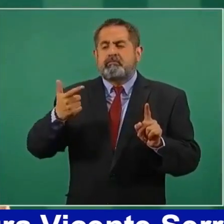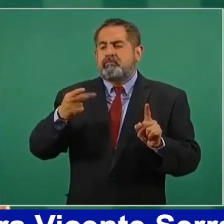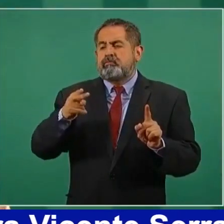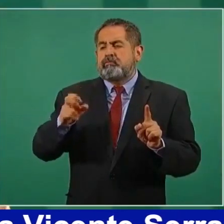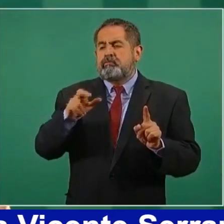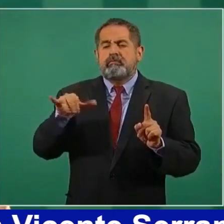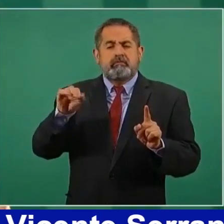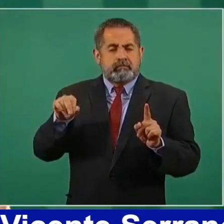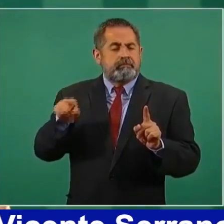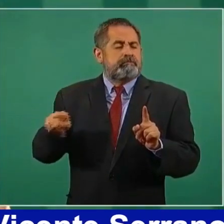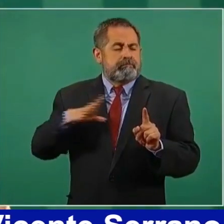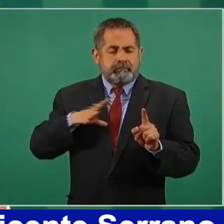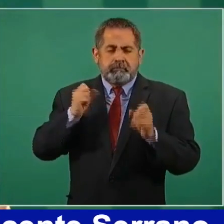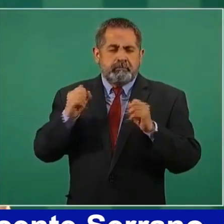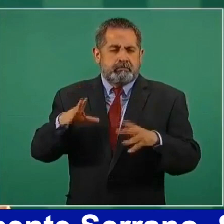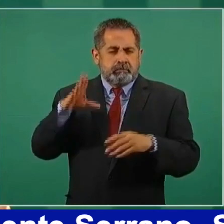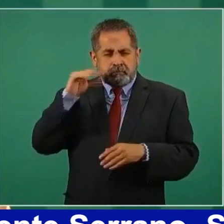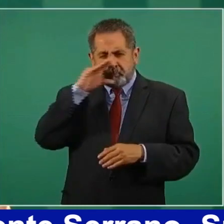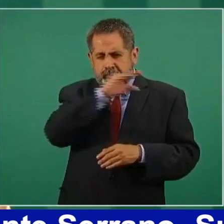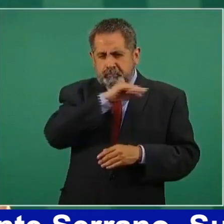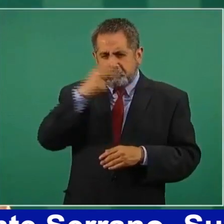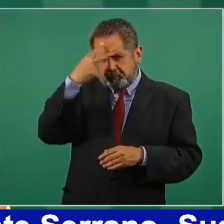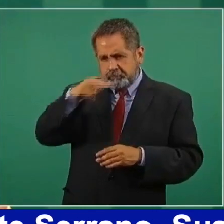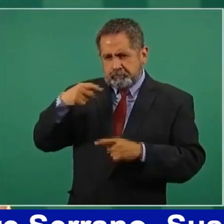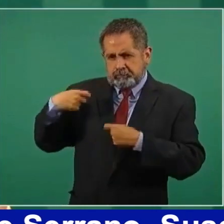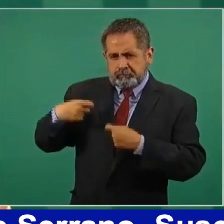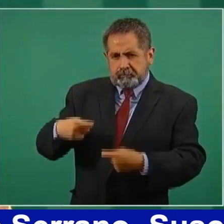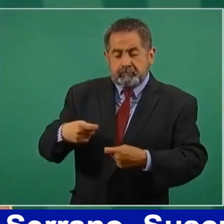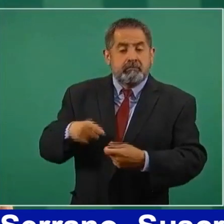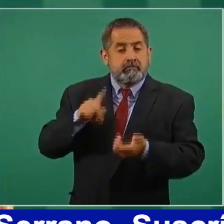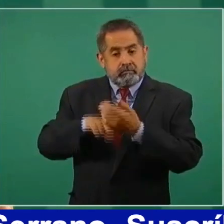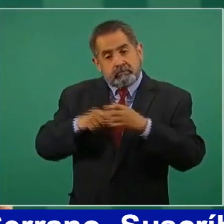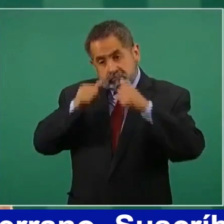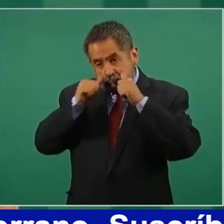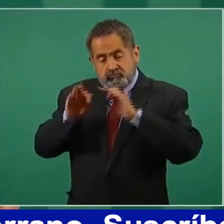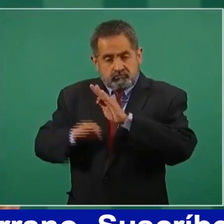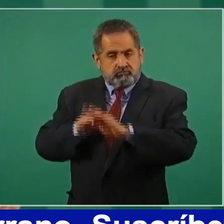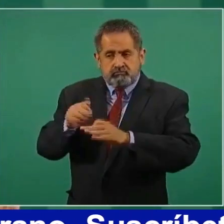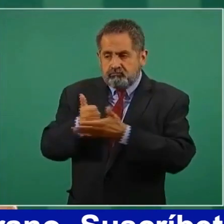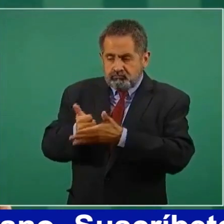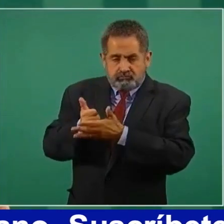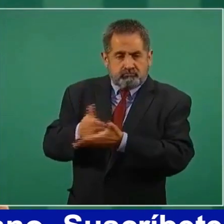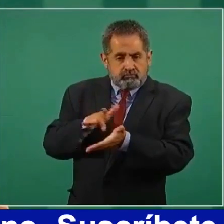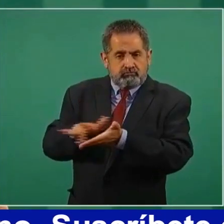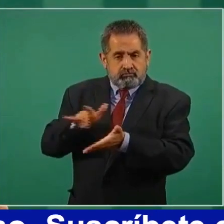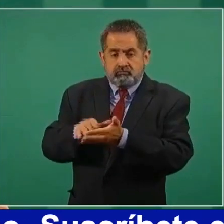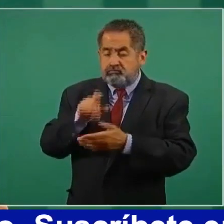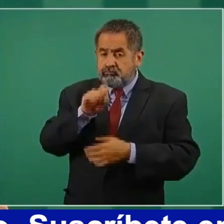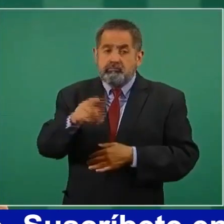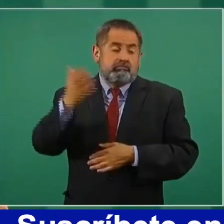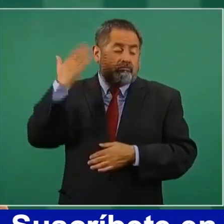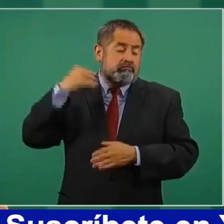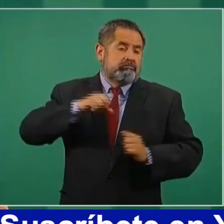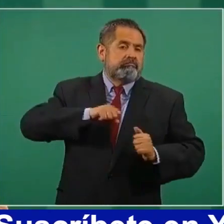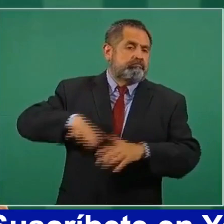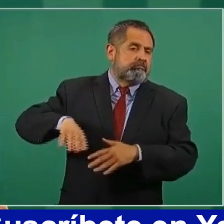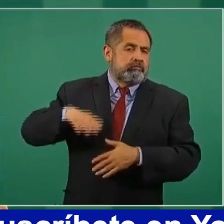toda esa región, desde Pinotepa hasta